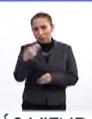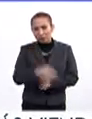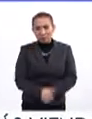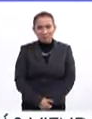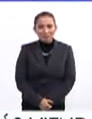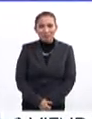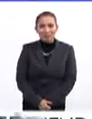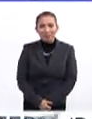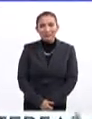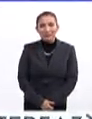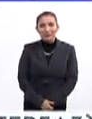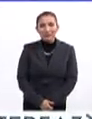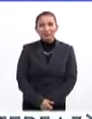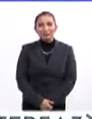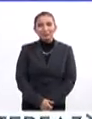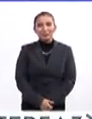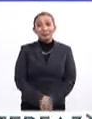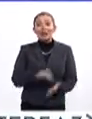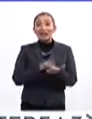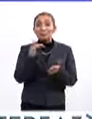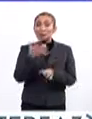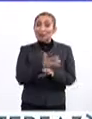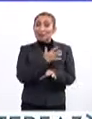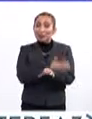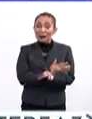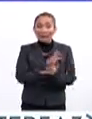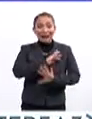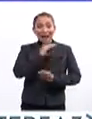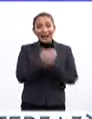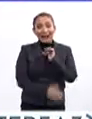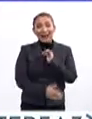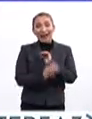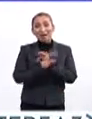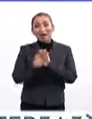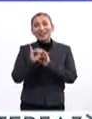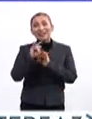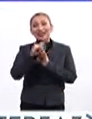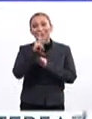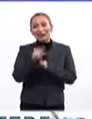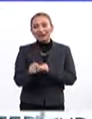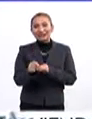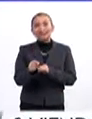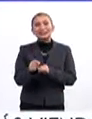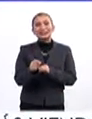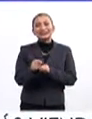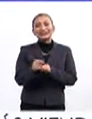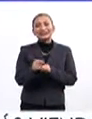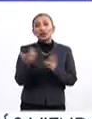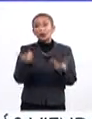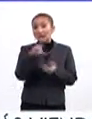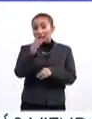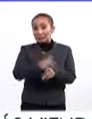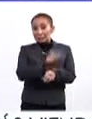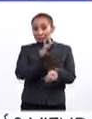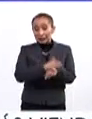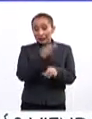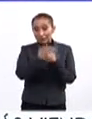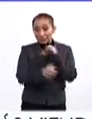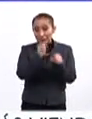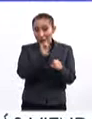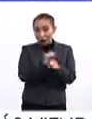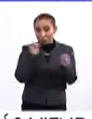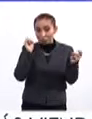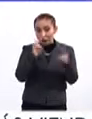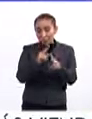Bueno, pues, gracias por acompañarnos. Llegamos al final de esta emisión de Interfaz. Que tengan un excelente fin de